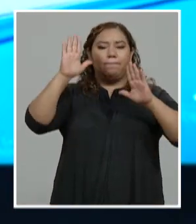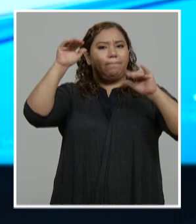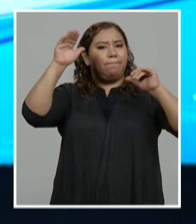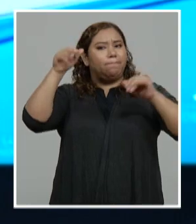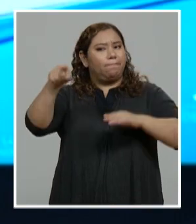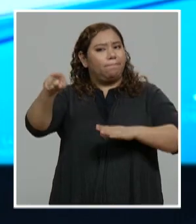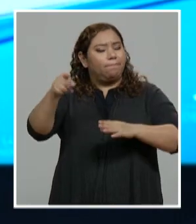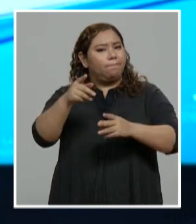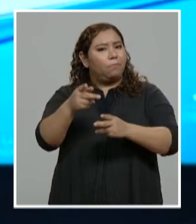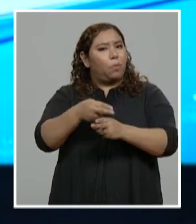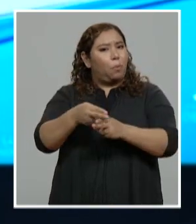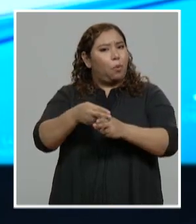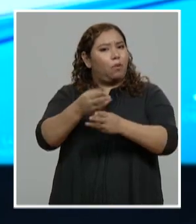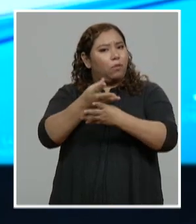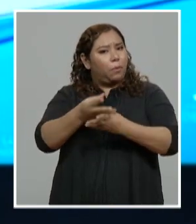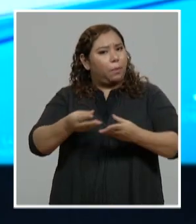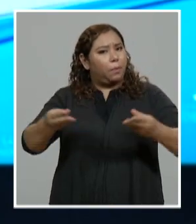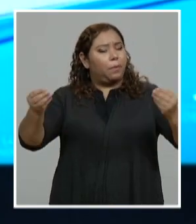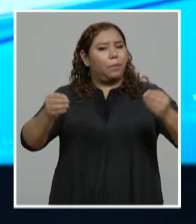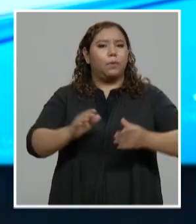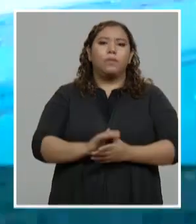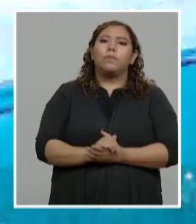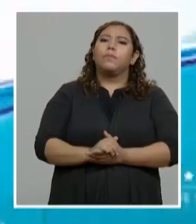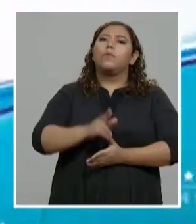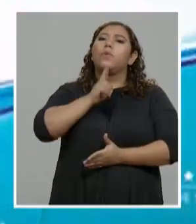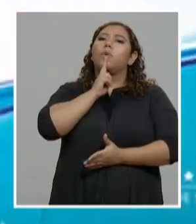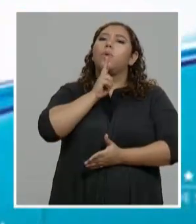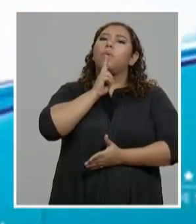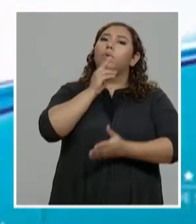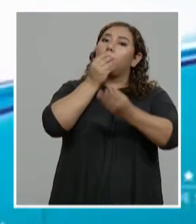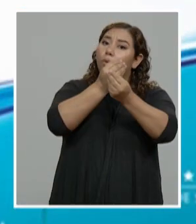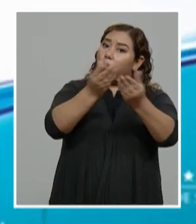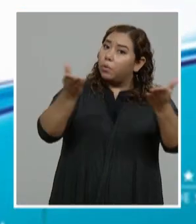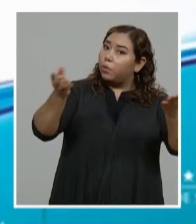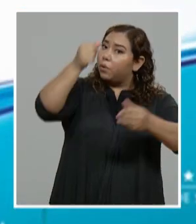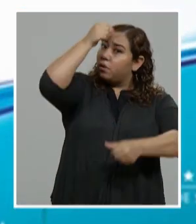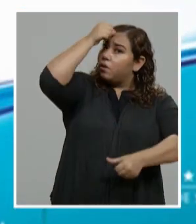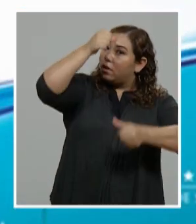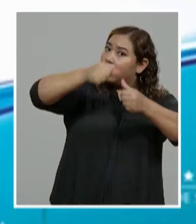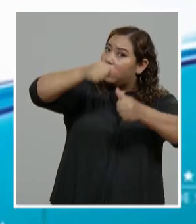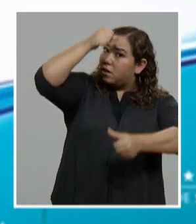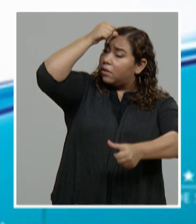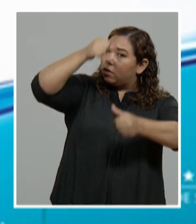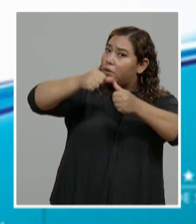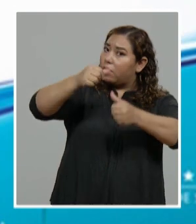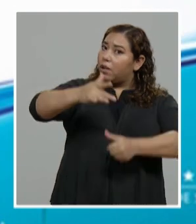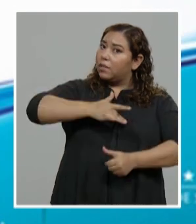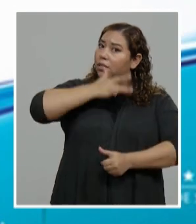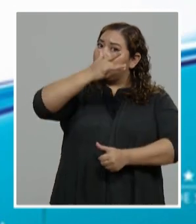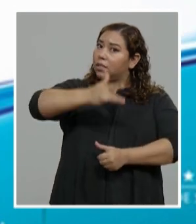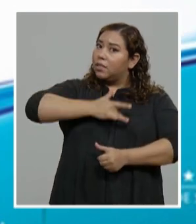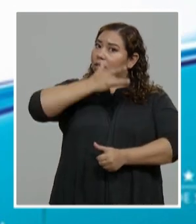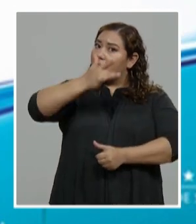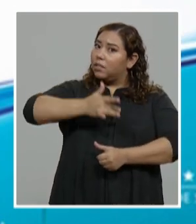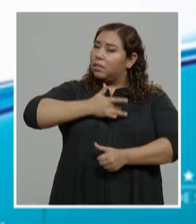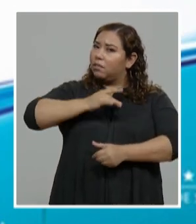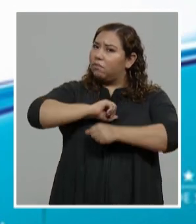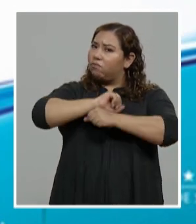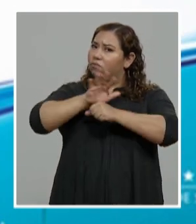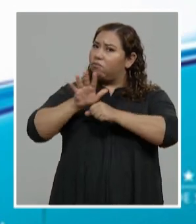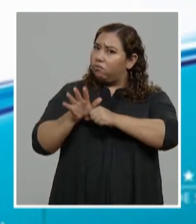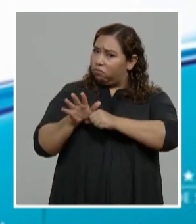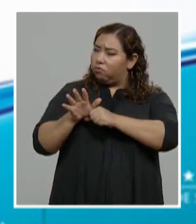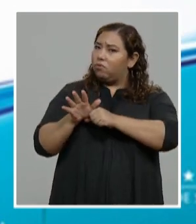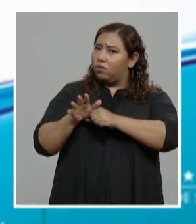grave. Pueblo hondureño, quiero una vez más recordarle los síntomas para que usted, si